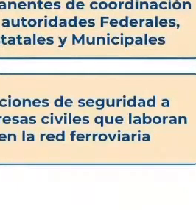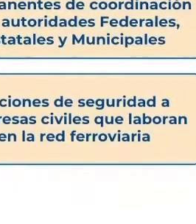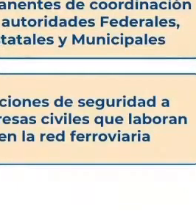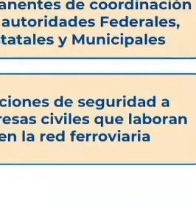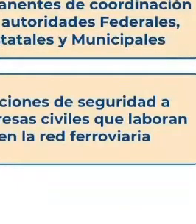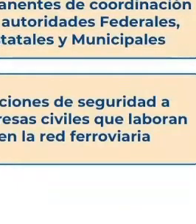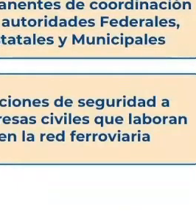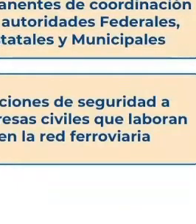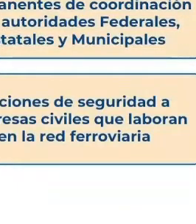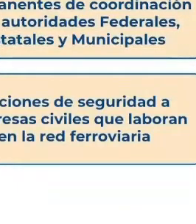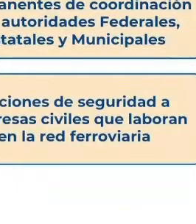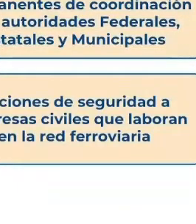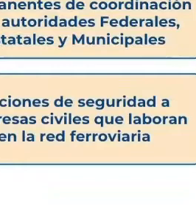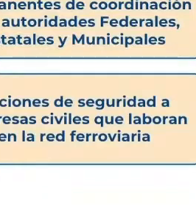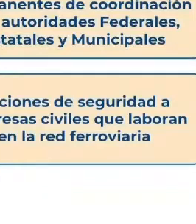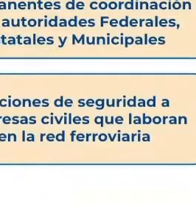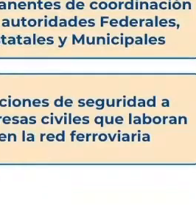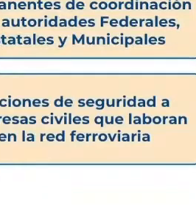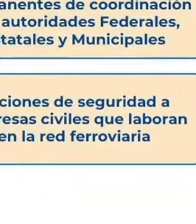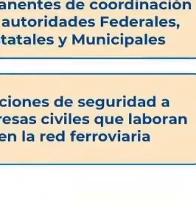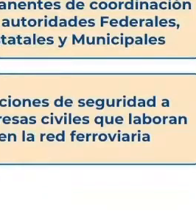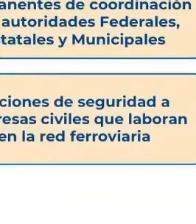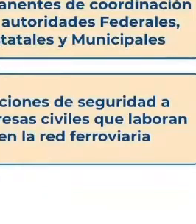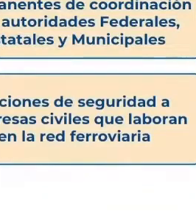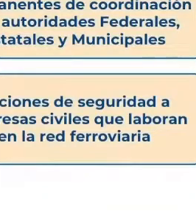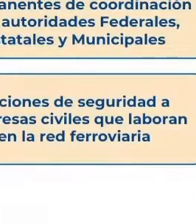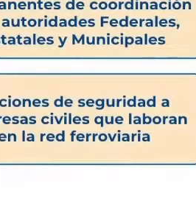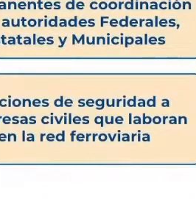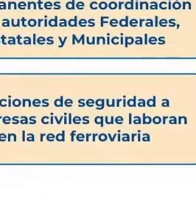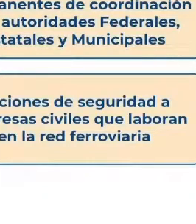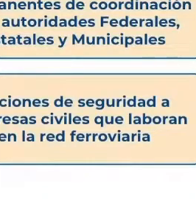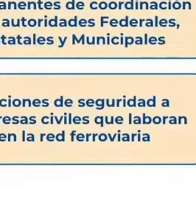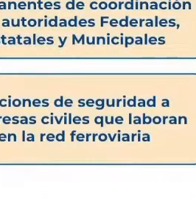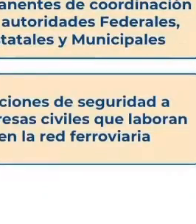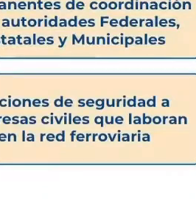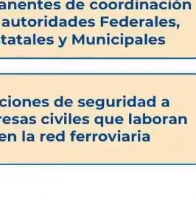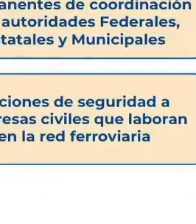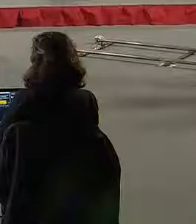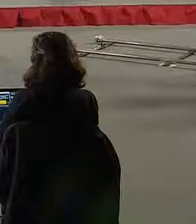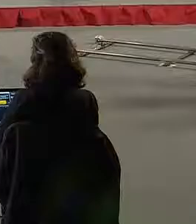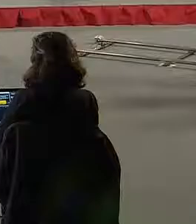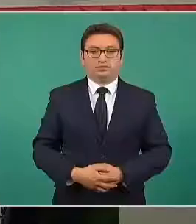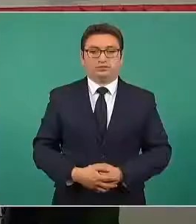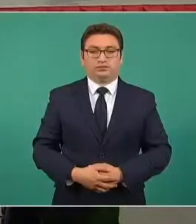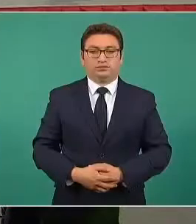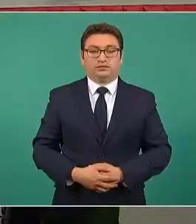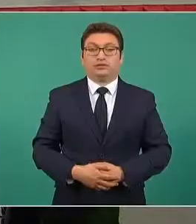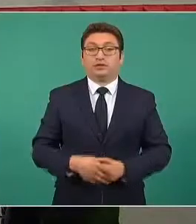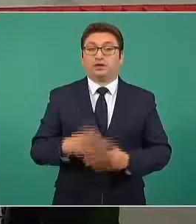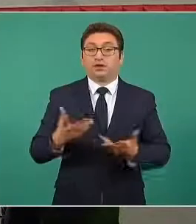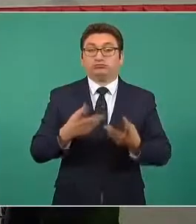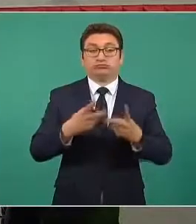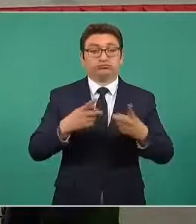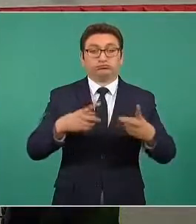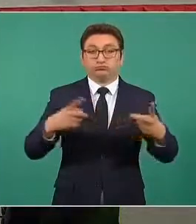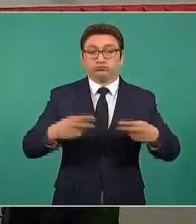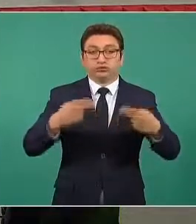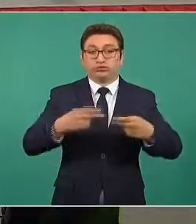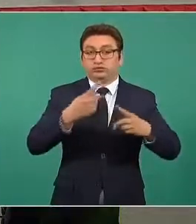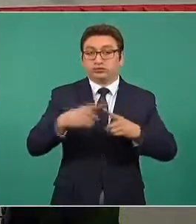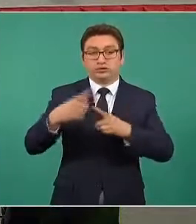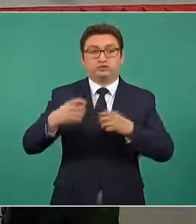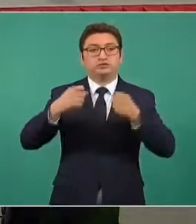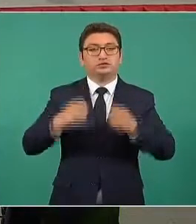ciertas estaciones que van a estar ahí para desarrollos comerciales. Y se brinda